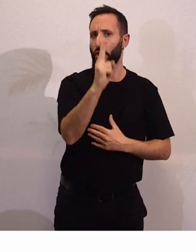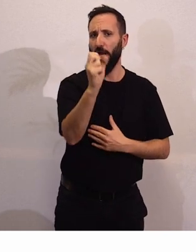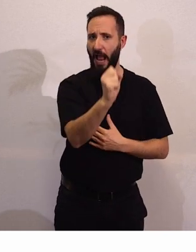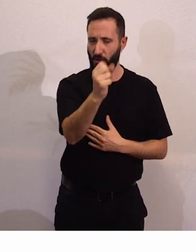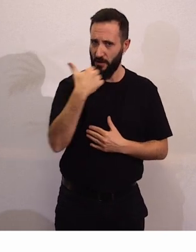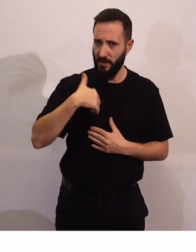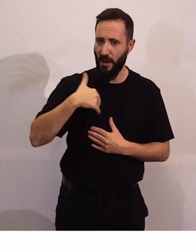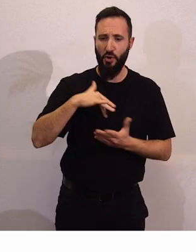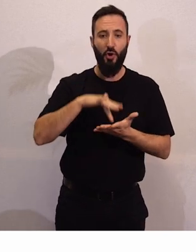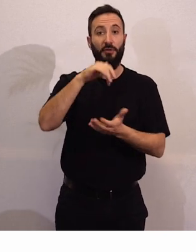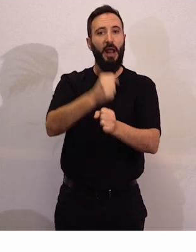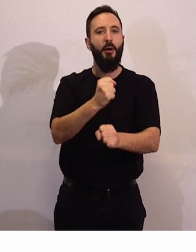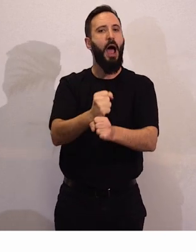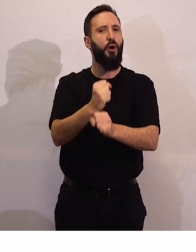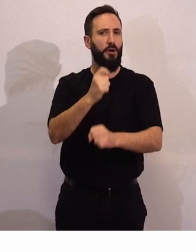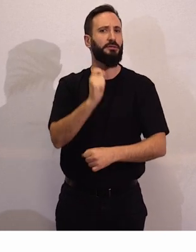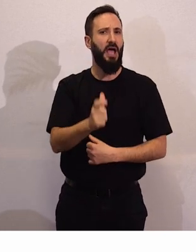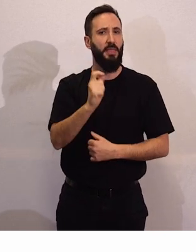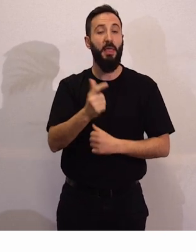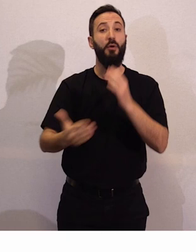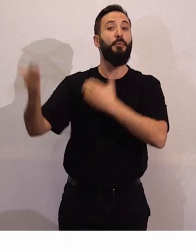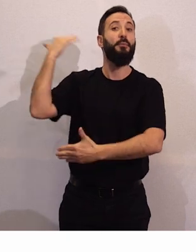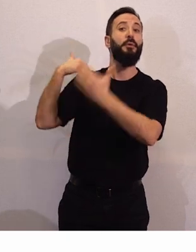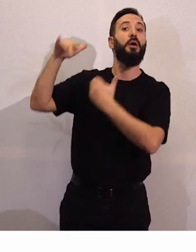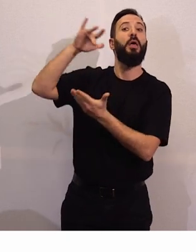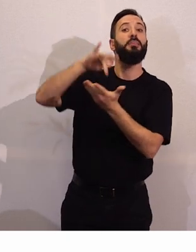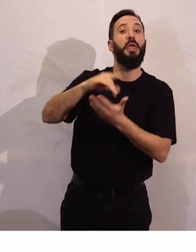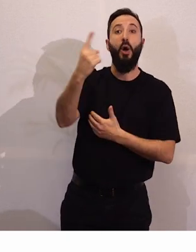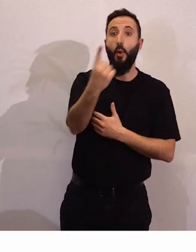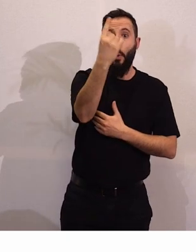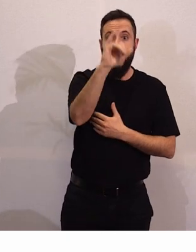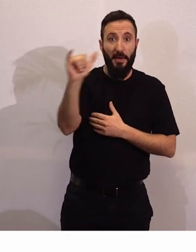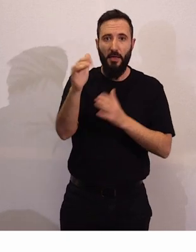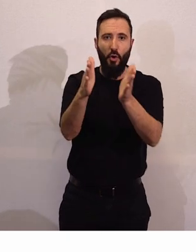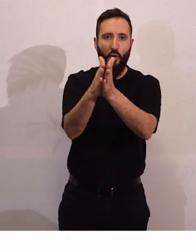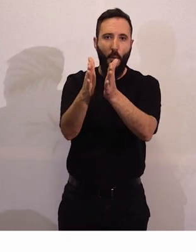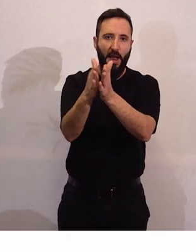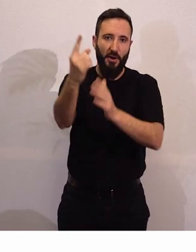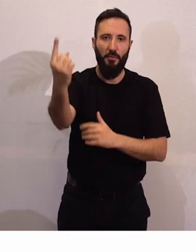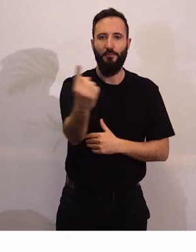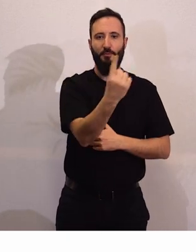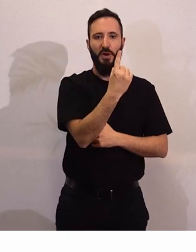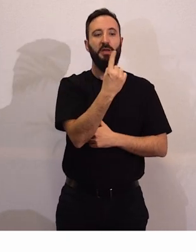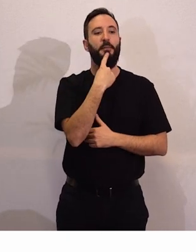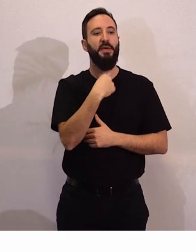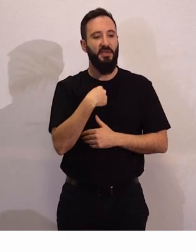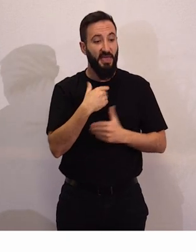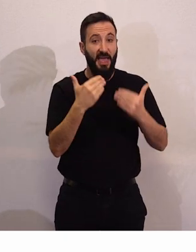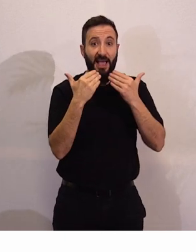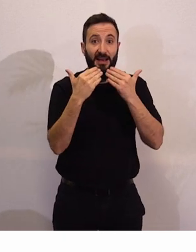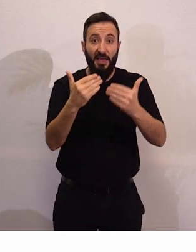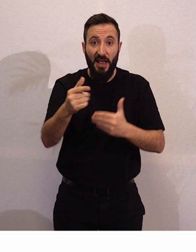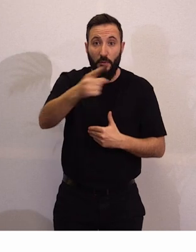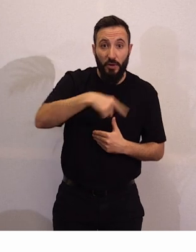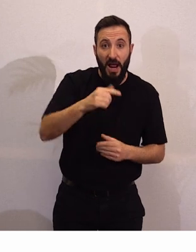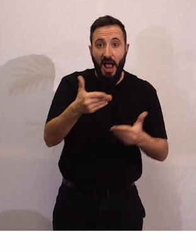con ellos y un día un compañero mío se dirigió a mí y me dijo gracias a vuestra ayuda estoy